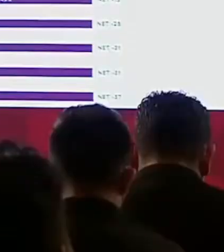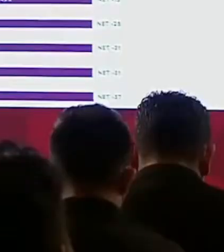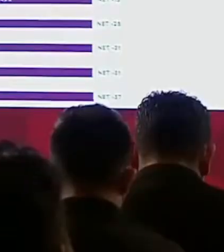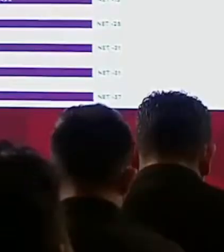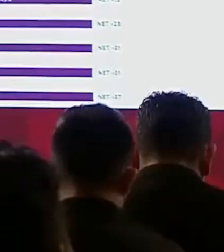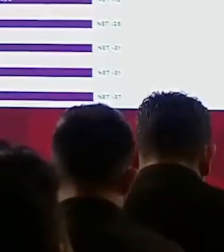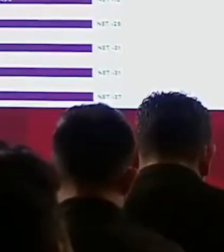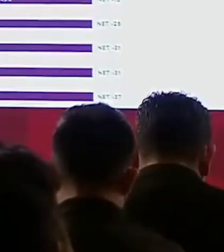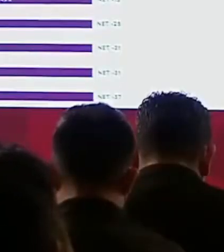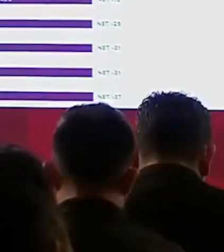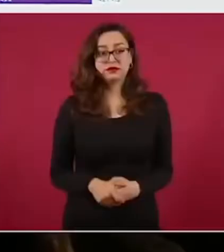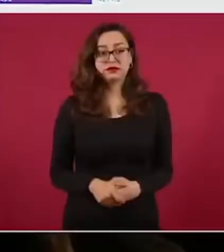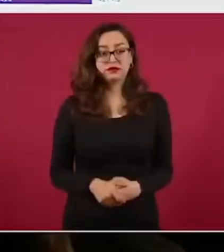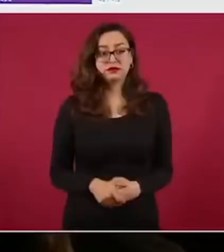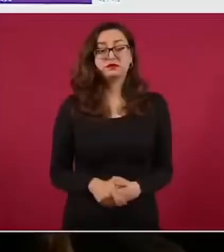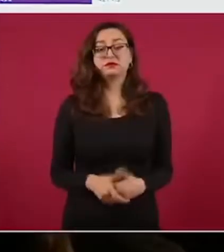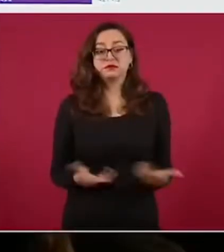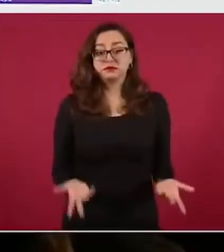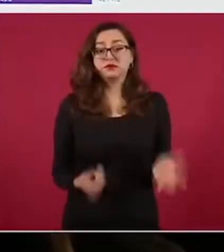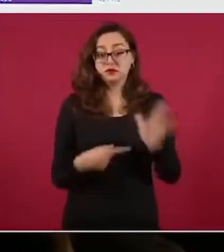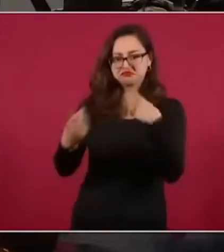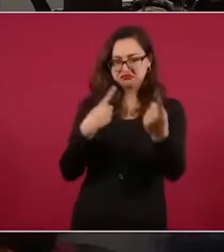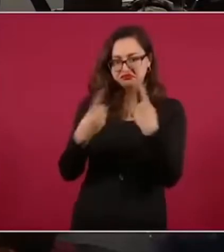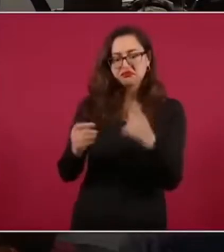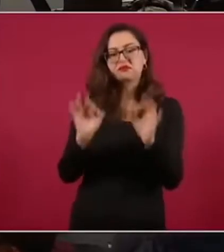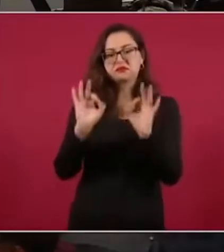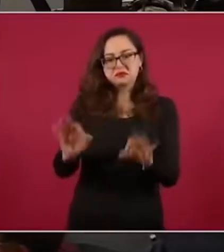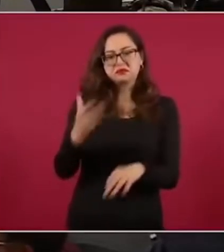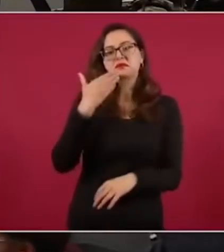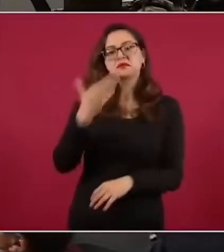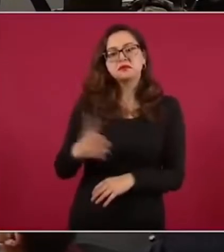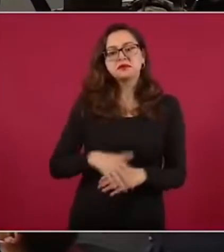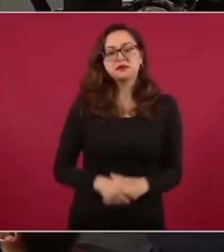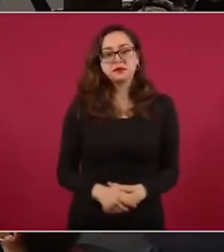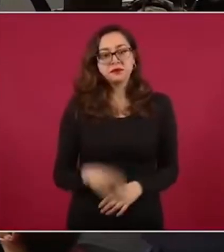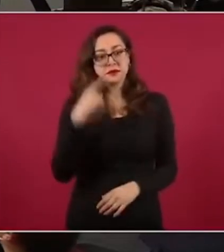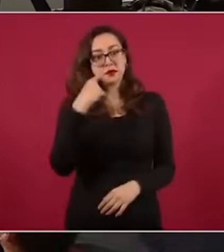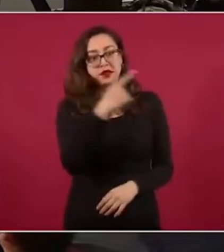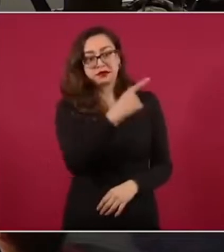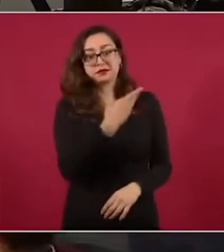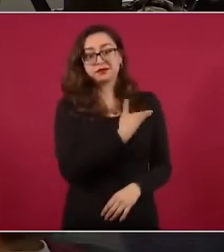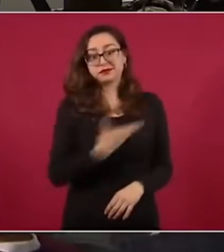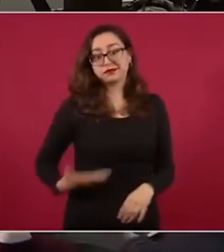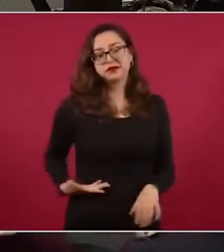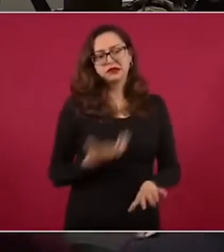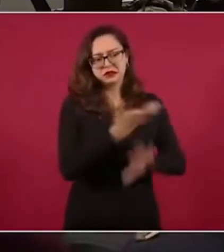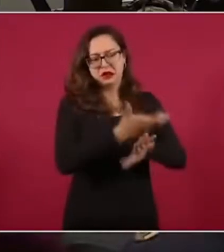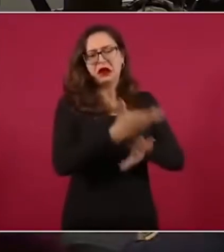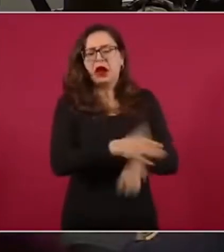plantear porque aquí estamos. Mira el presidente de Estados Unidos.